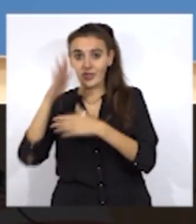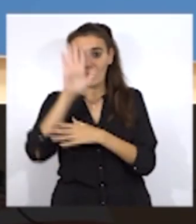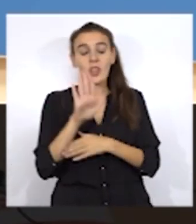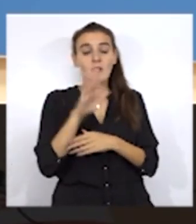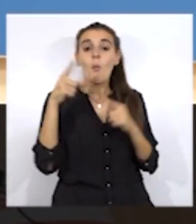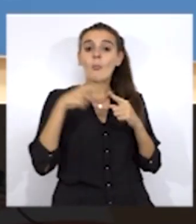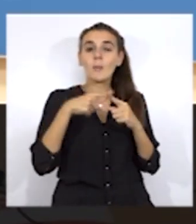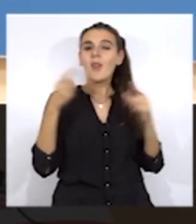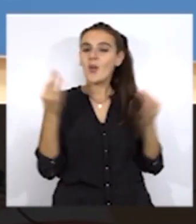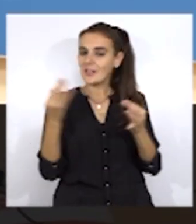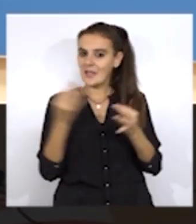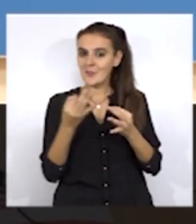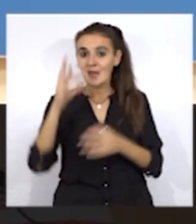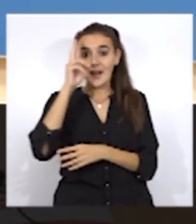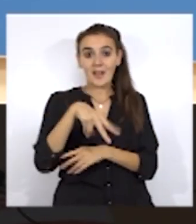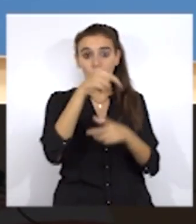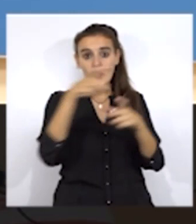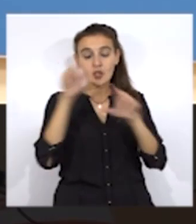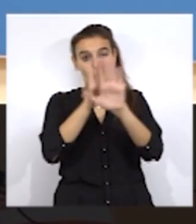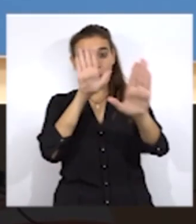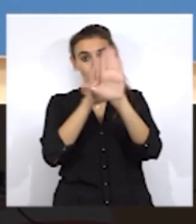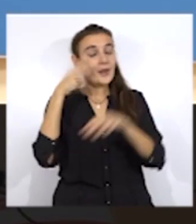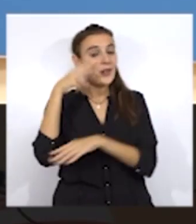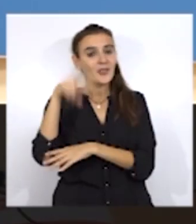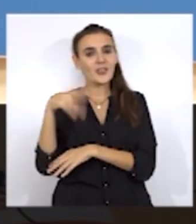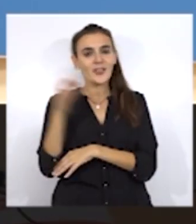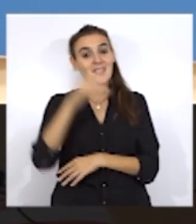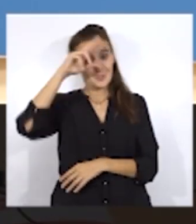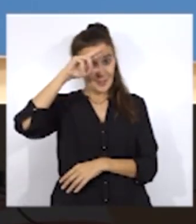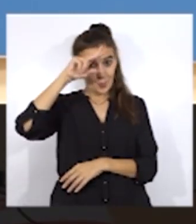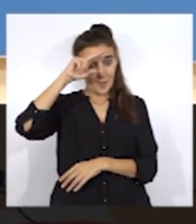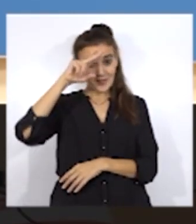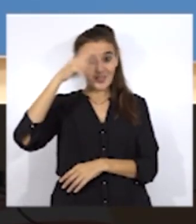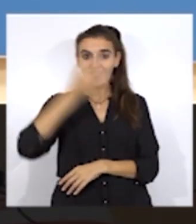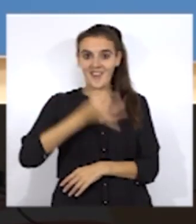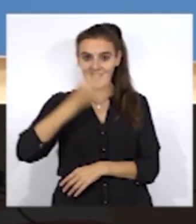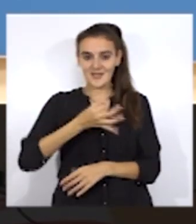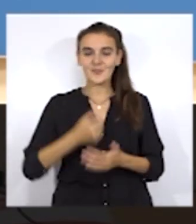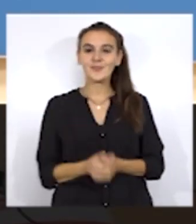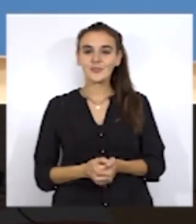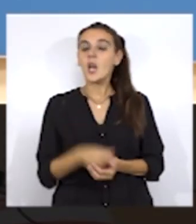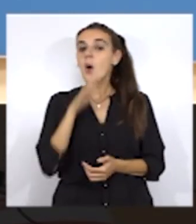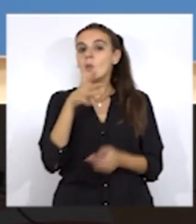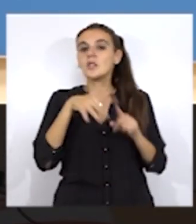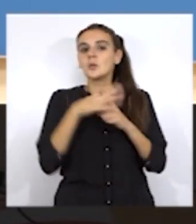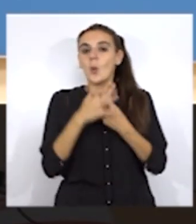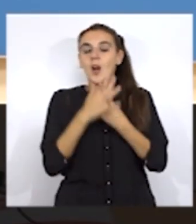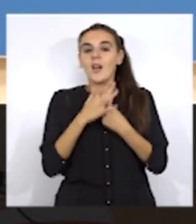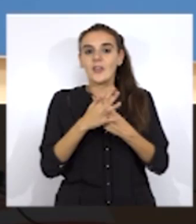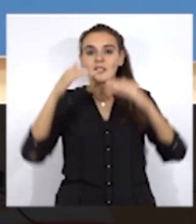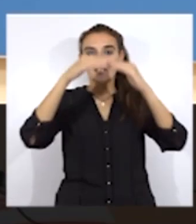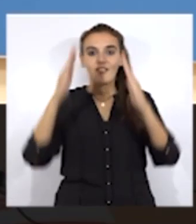razón a los vecinos reconociendo que es preocupante el estado de las fachadas, de las cornisas y de las